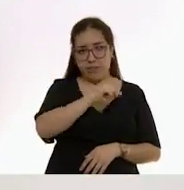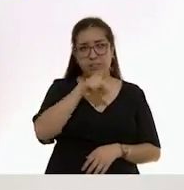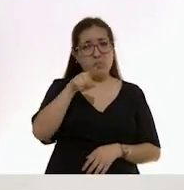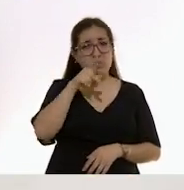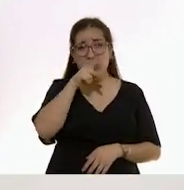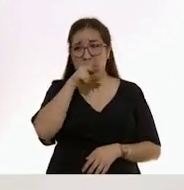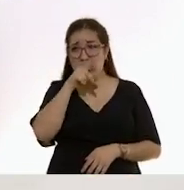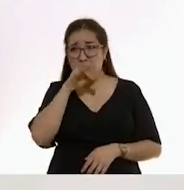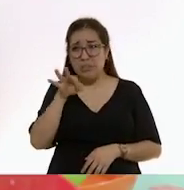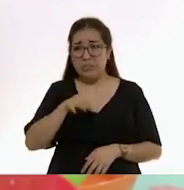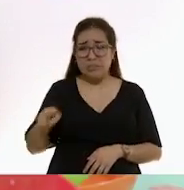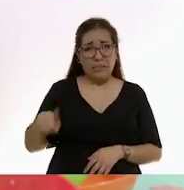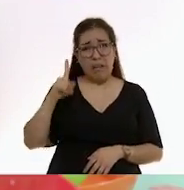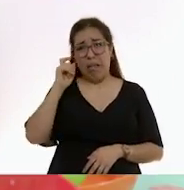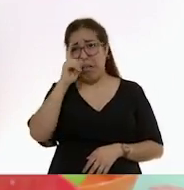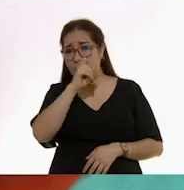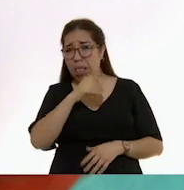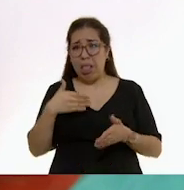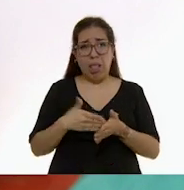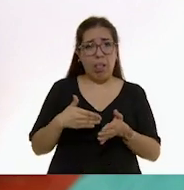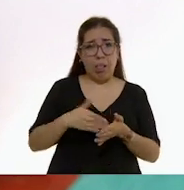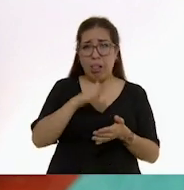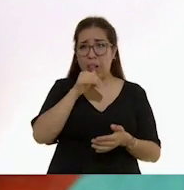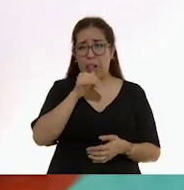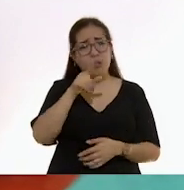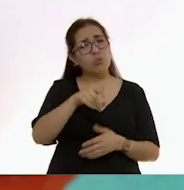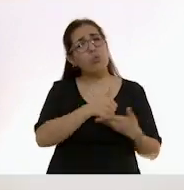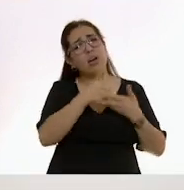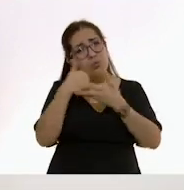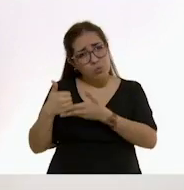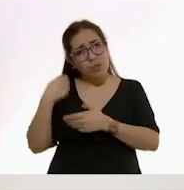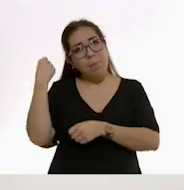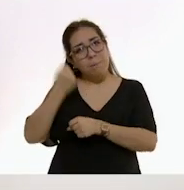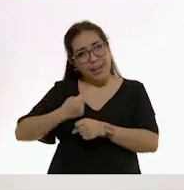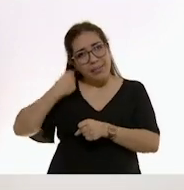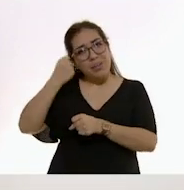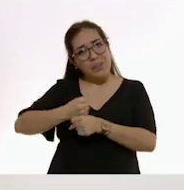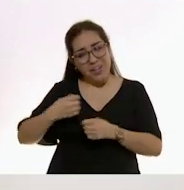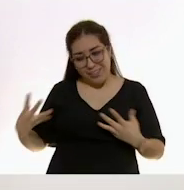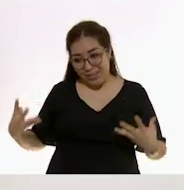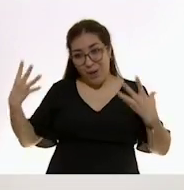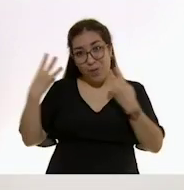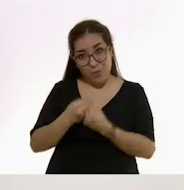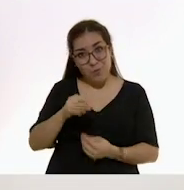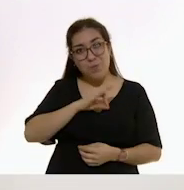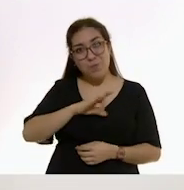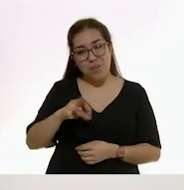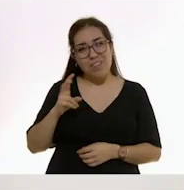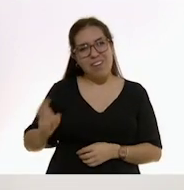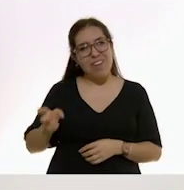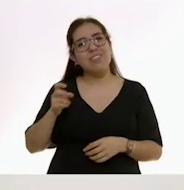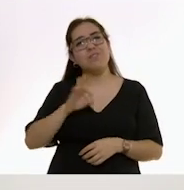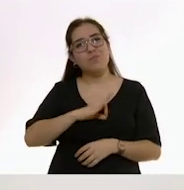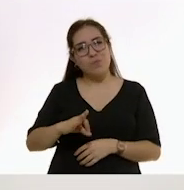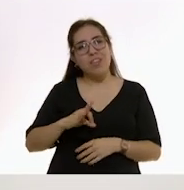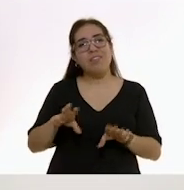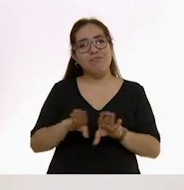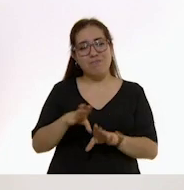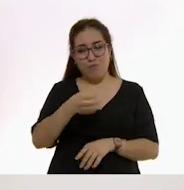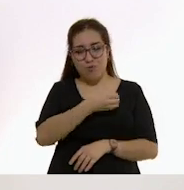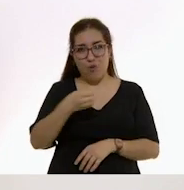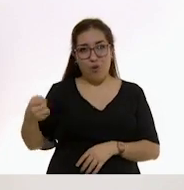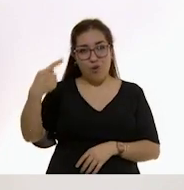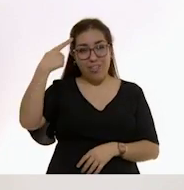no te preocupes si se le dificulta. Ayúdale. Con la práctica, él o ella comenzará a afinar su motricidad fina,